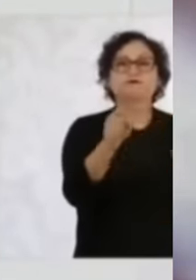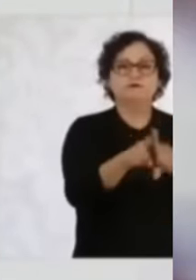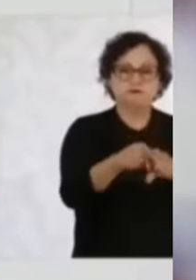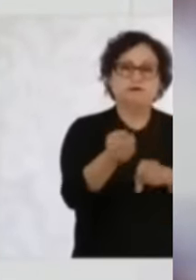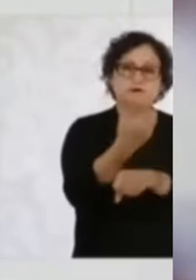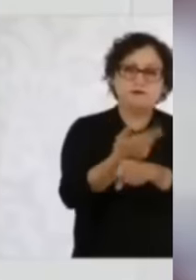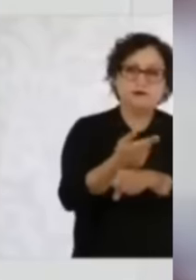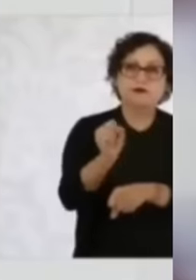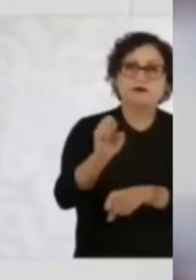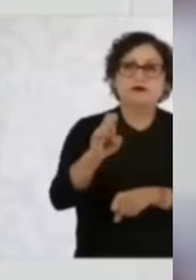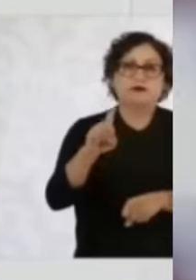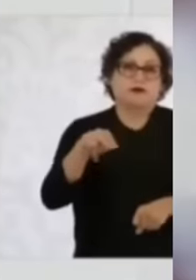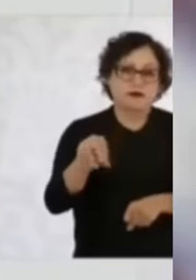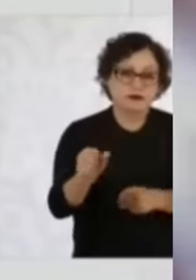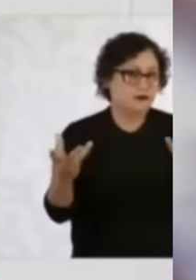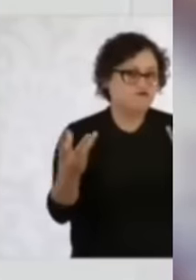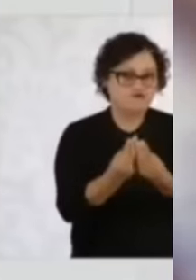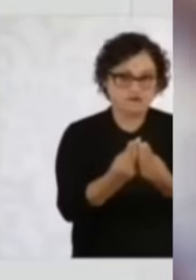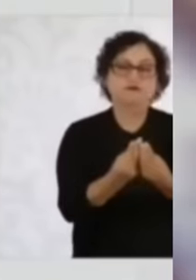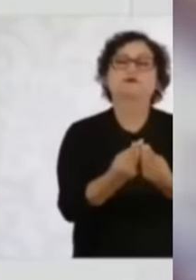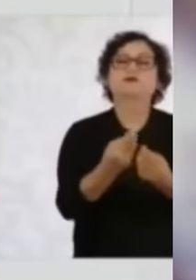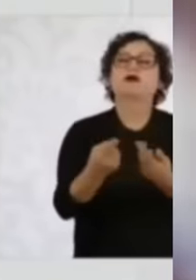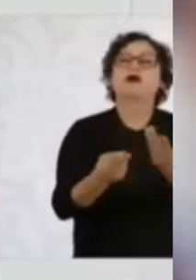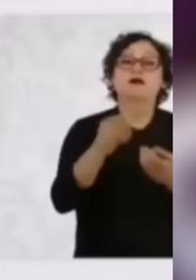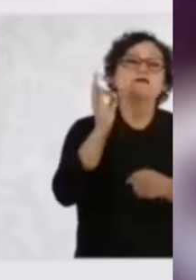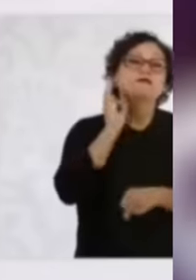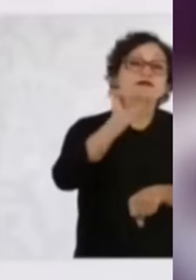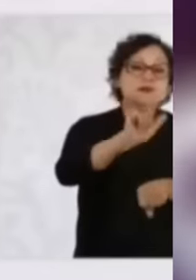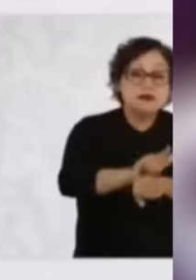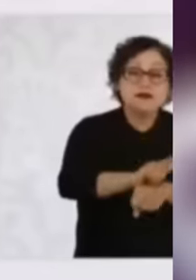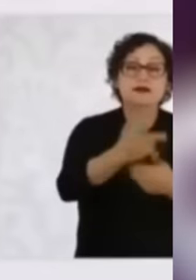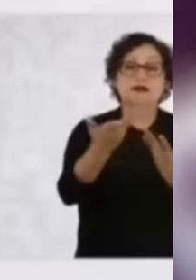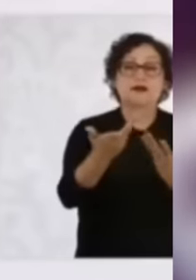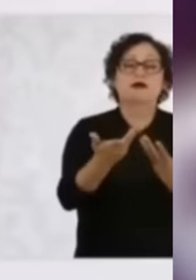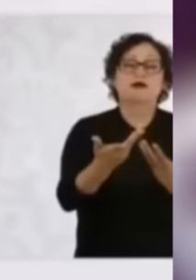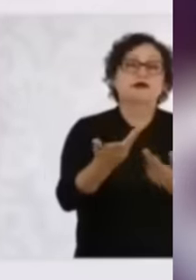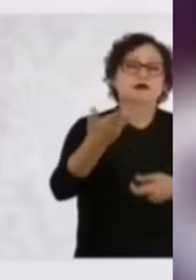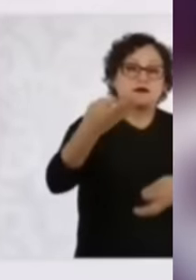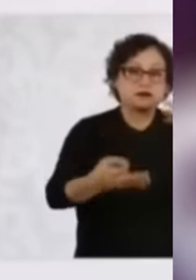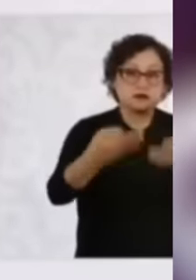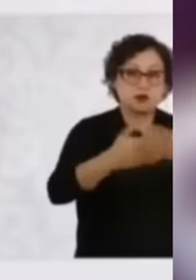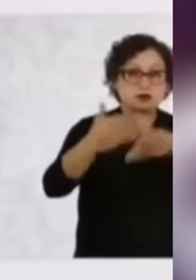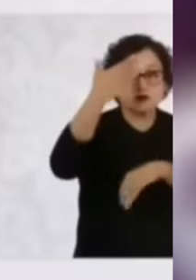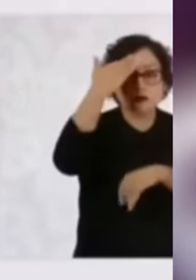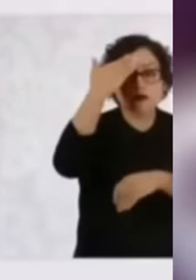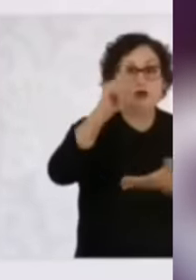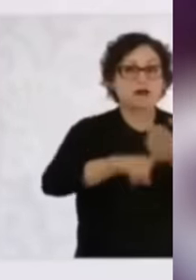Defensa Nacional, con la Fiscalía, con el Tribunal Superior de Justicia del Estado.